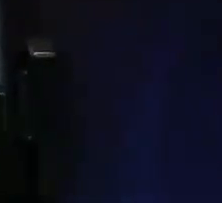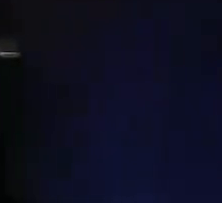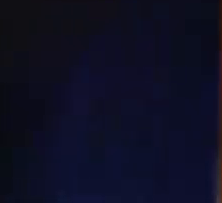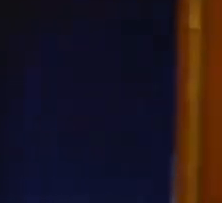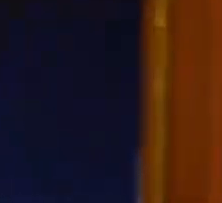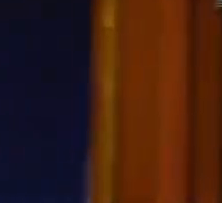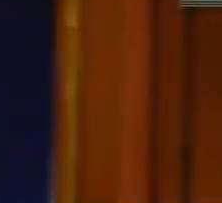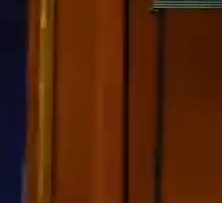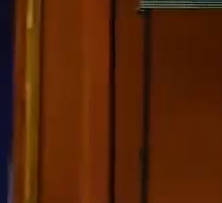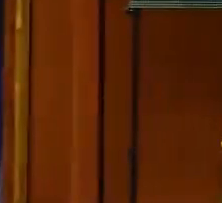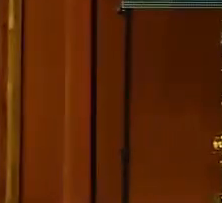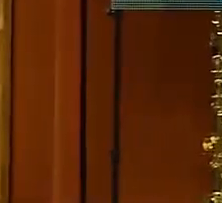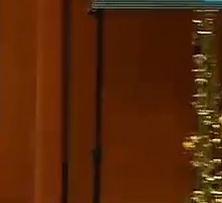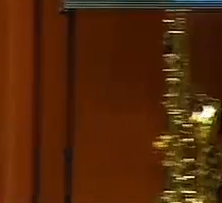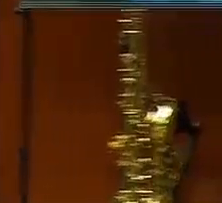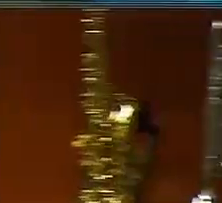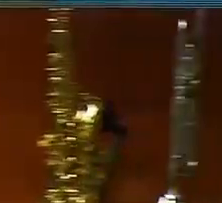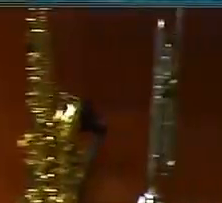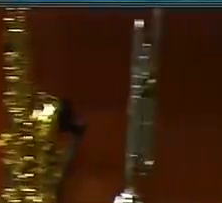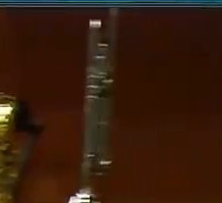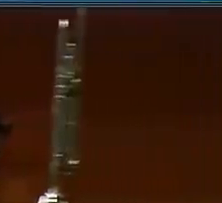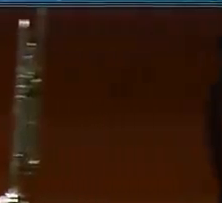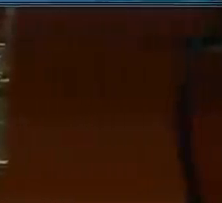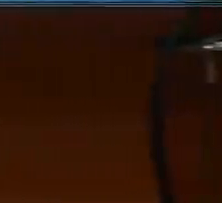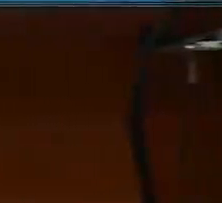Platico con la hermana Aquí Sincera